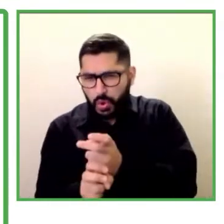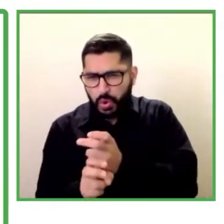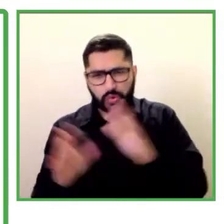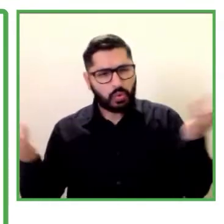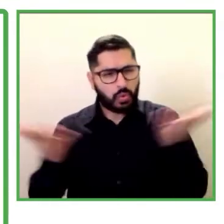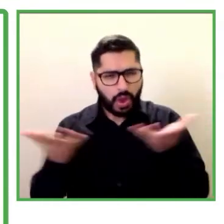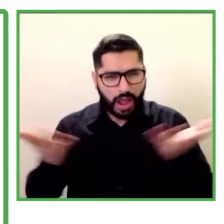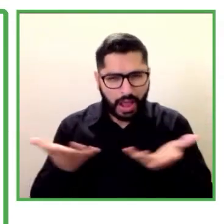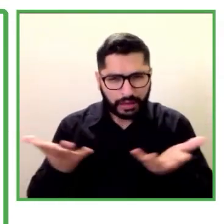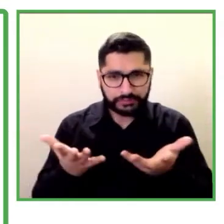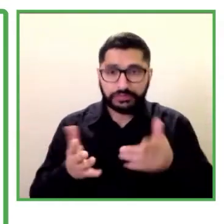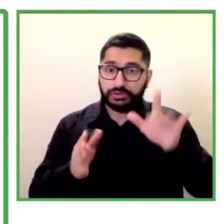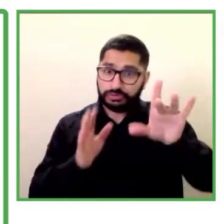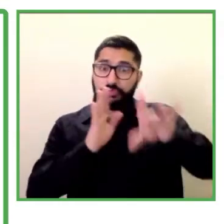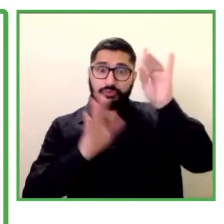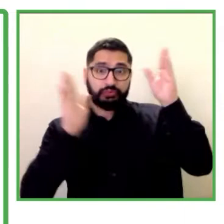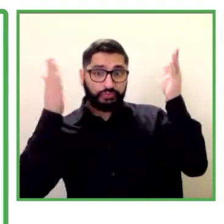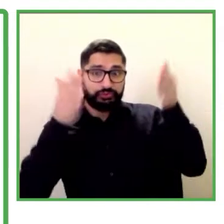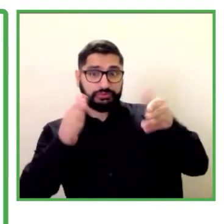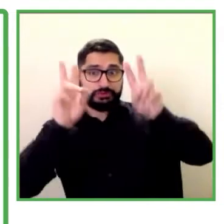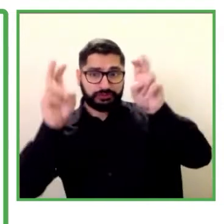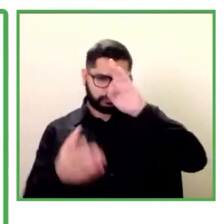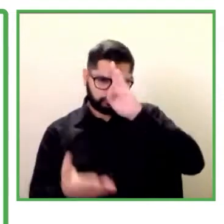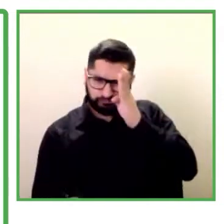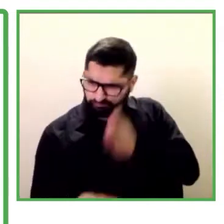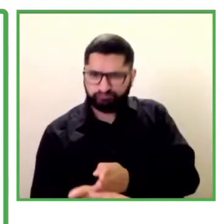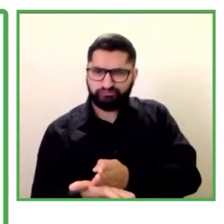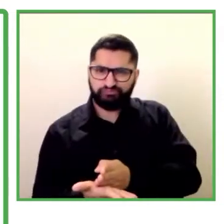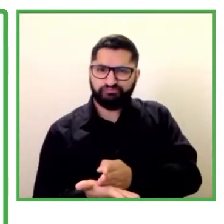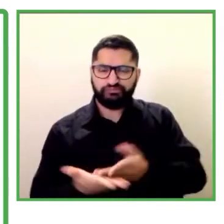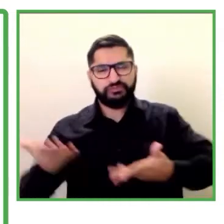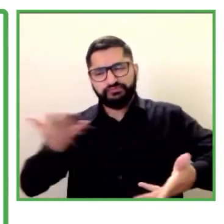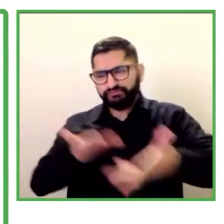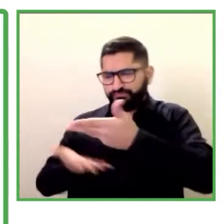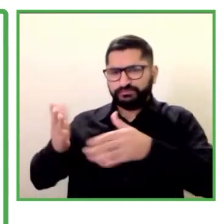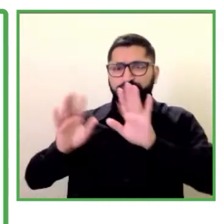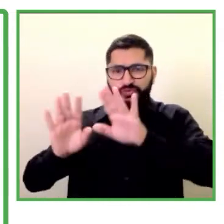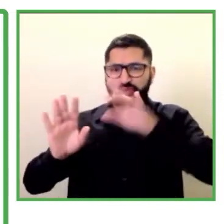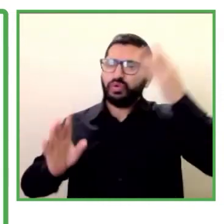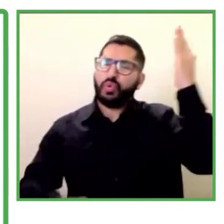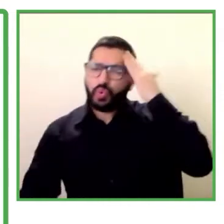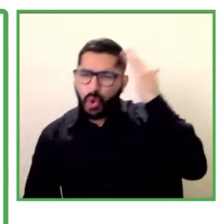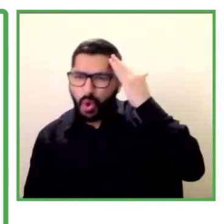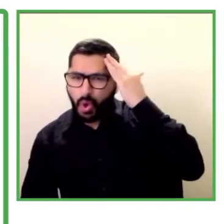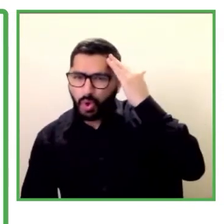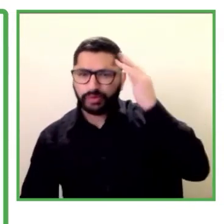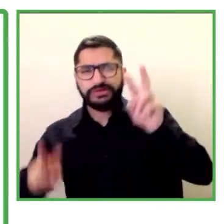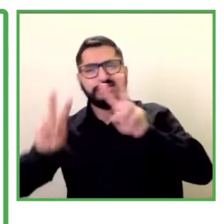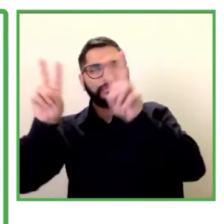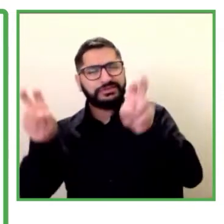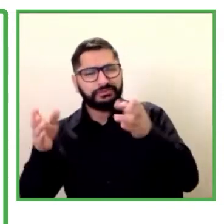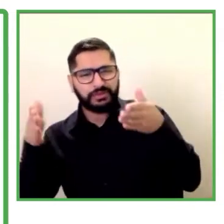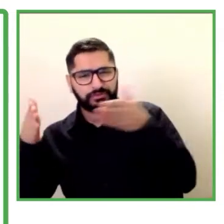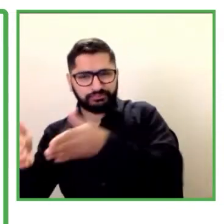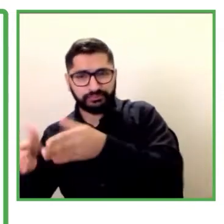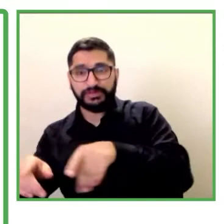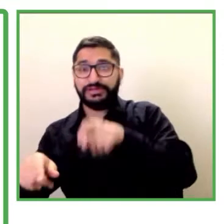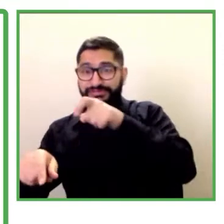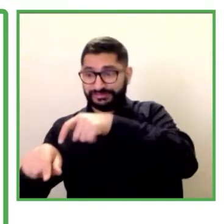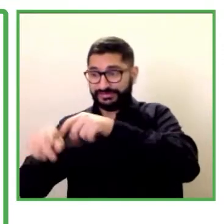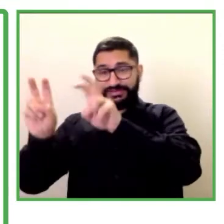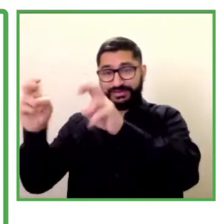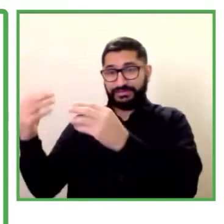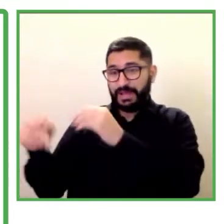recomendadas y ustedes lo sabrán también o incluso mejor que yo es la llevada a cabo de la práctica de estas prácticas que te recomiendan y está